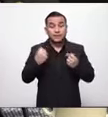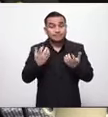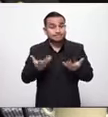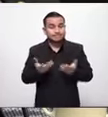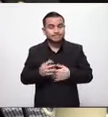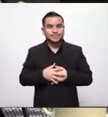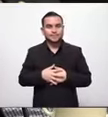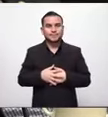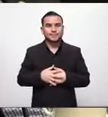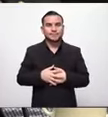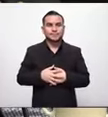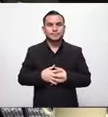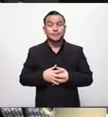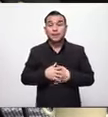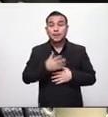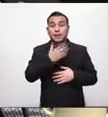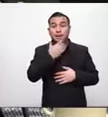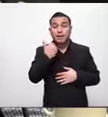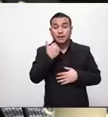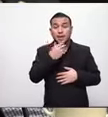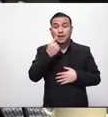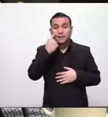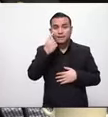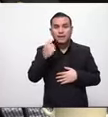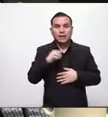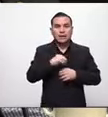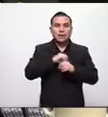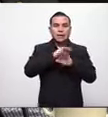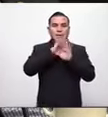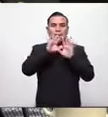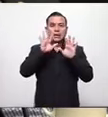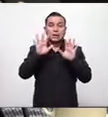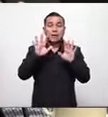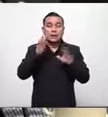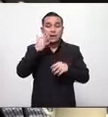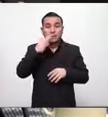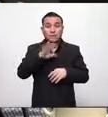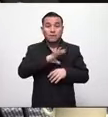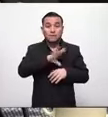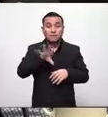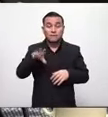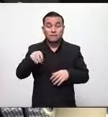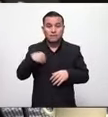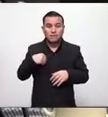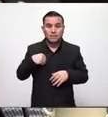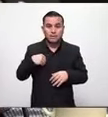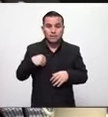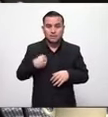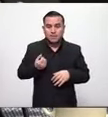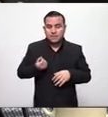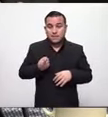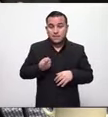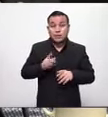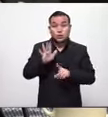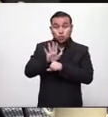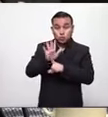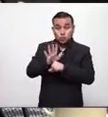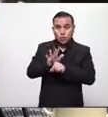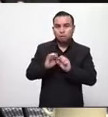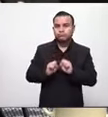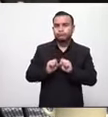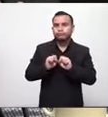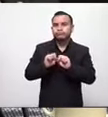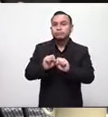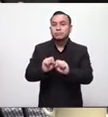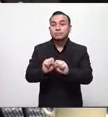pero que pasa cuando se dan cuenta que un familiar de ellos ha